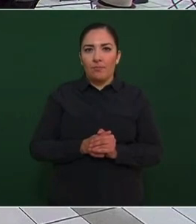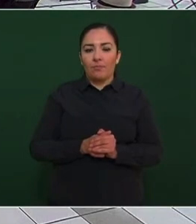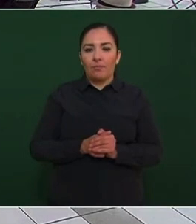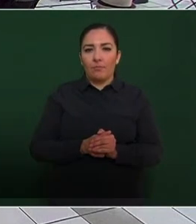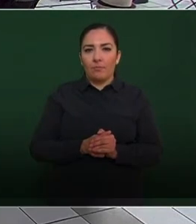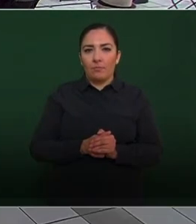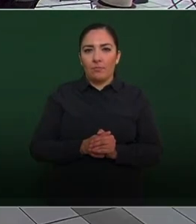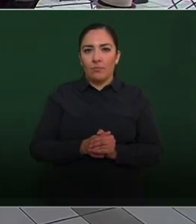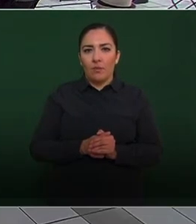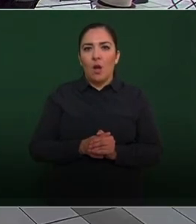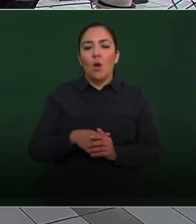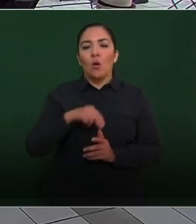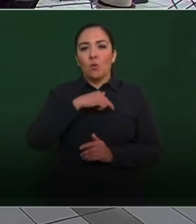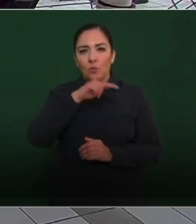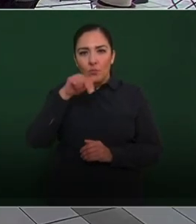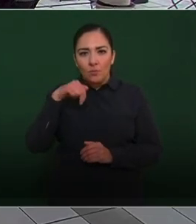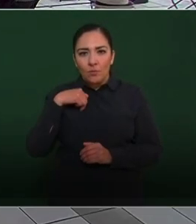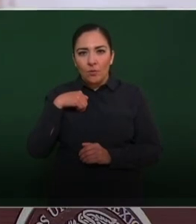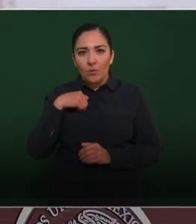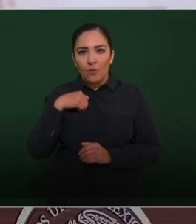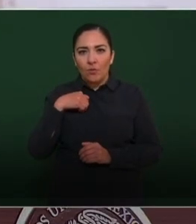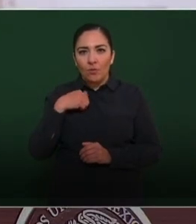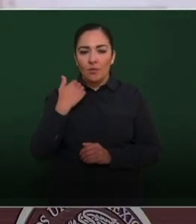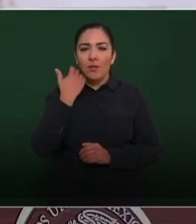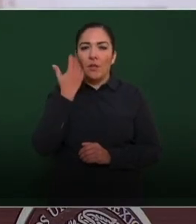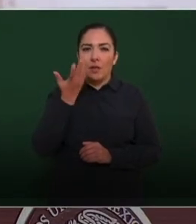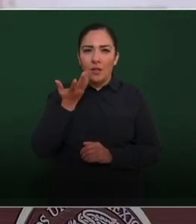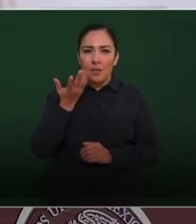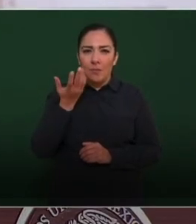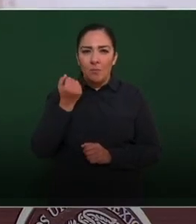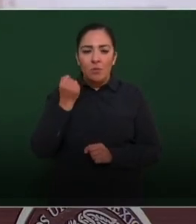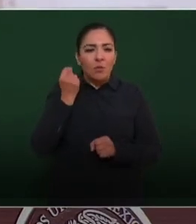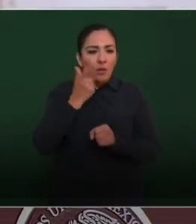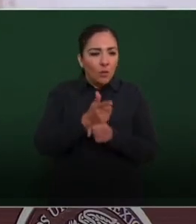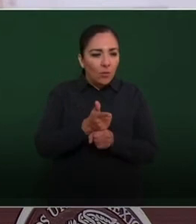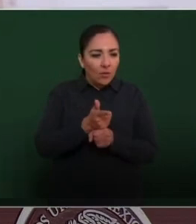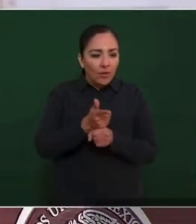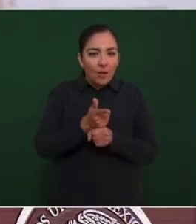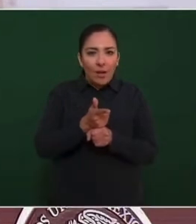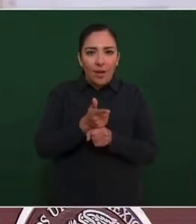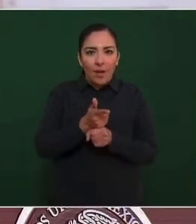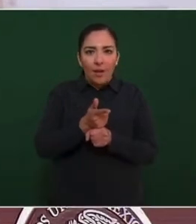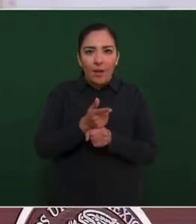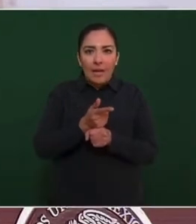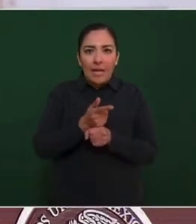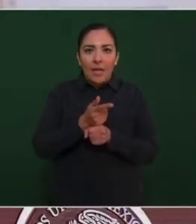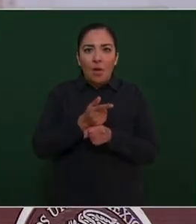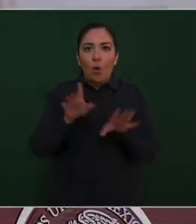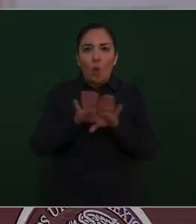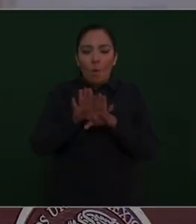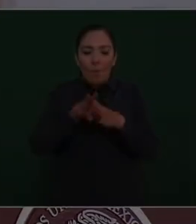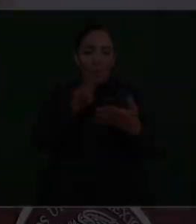a buscar, vamos a revisar el asunto. Qué bien que lo planteas.